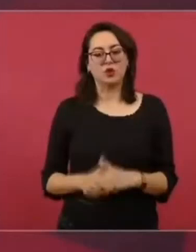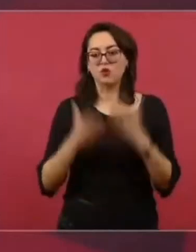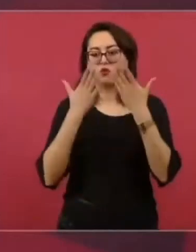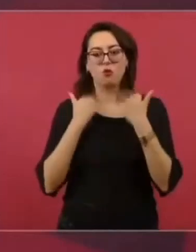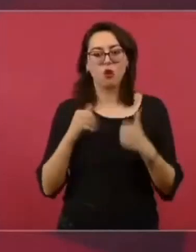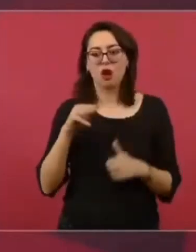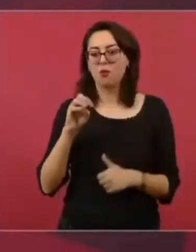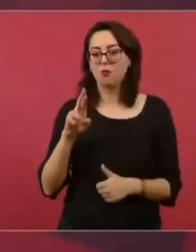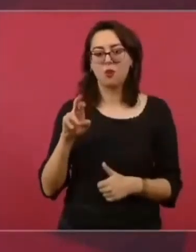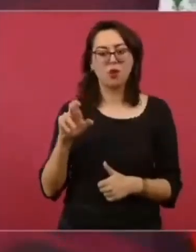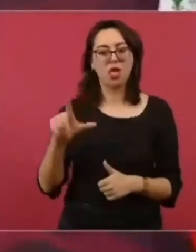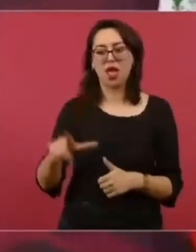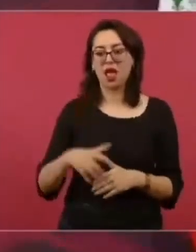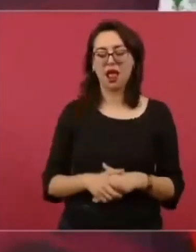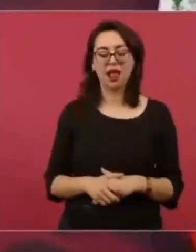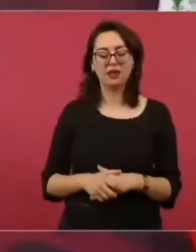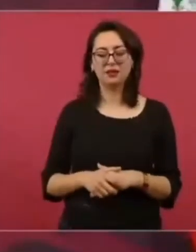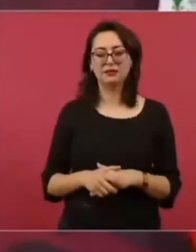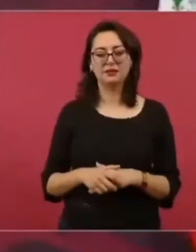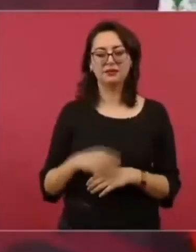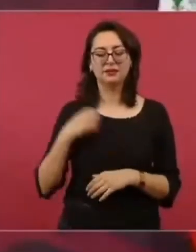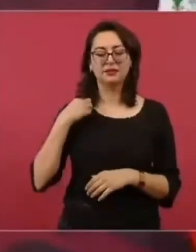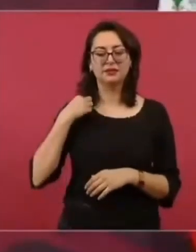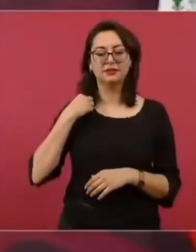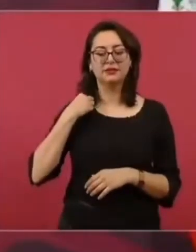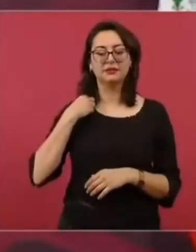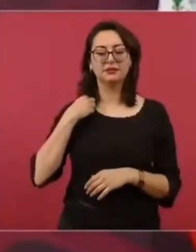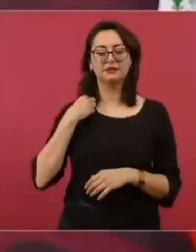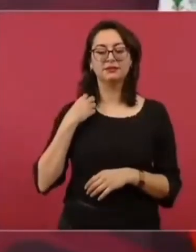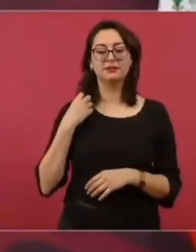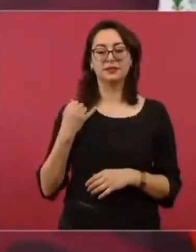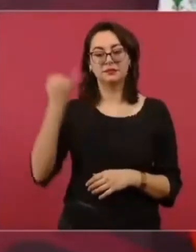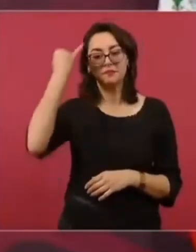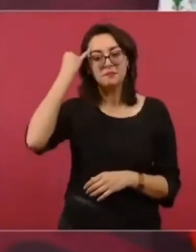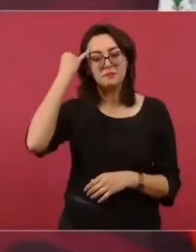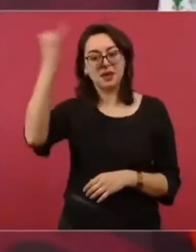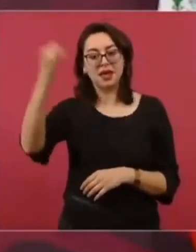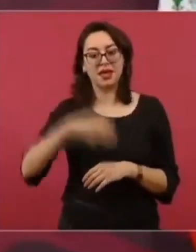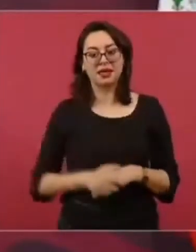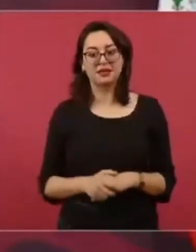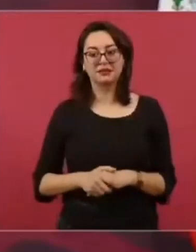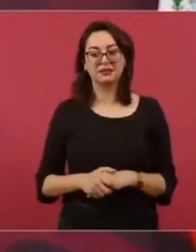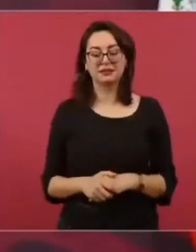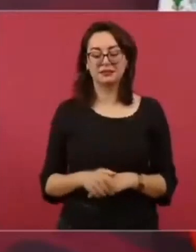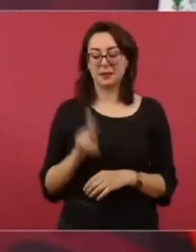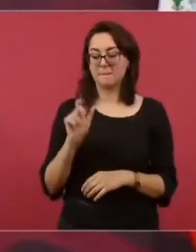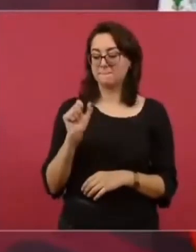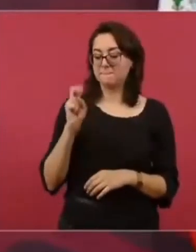Imagínense, el PAN se fundó en 1939,